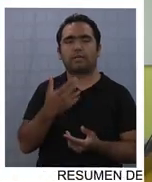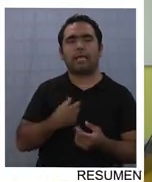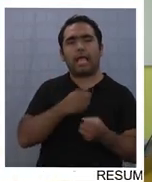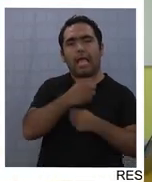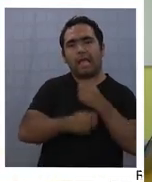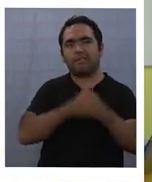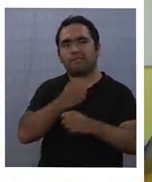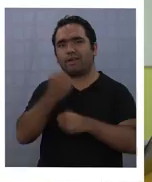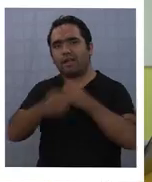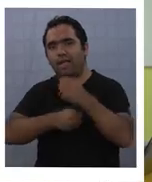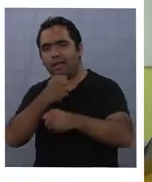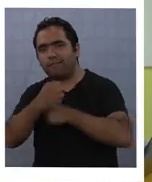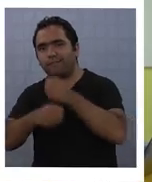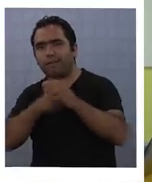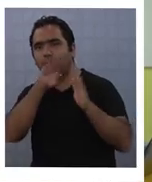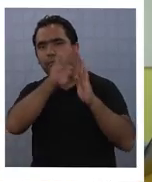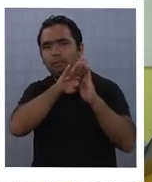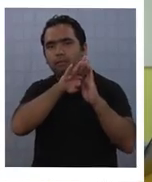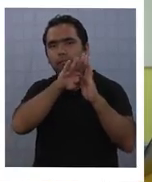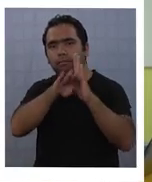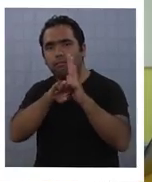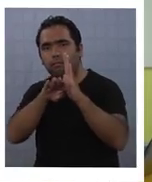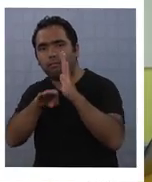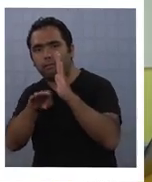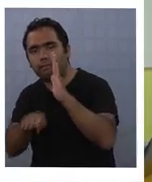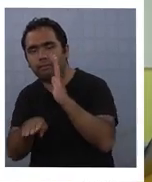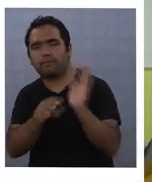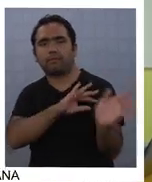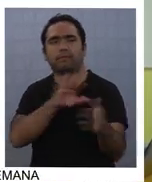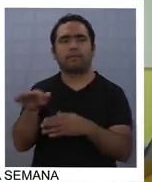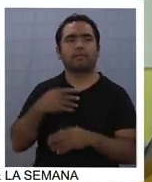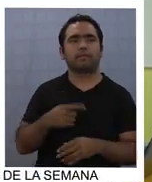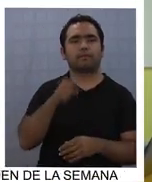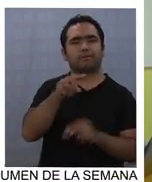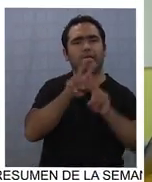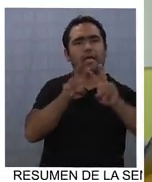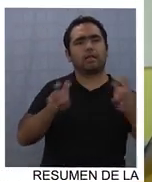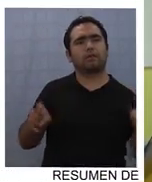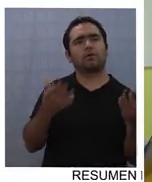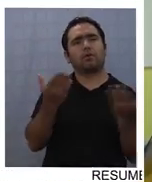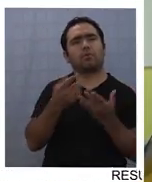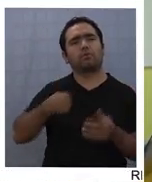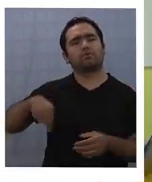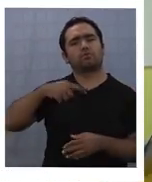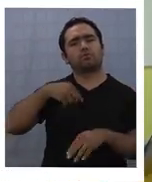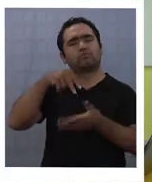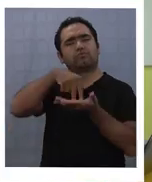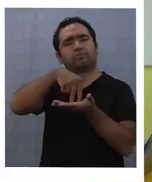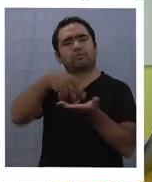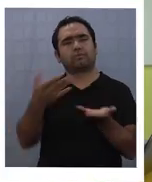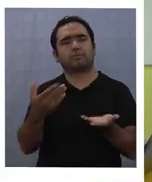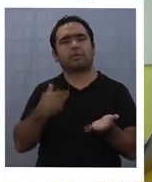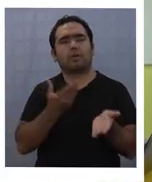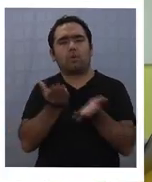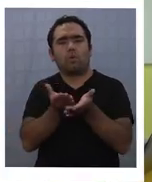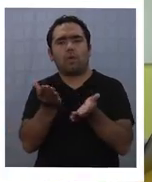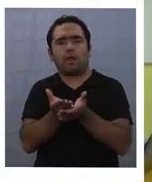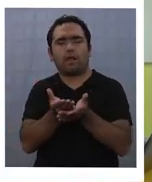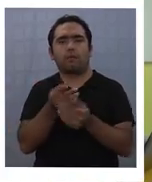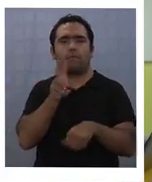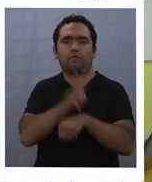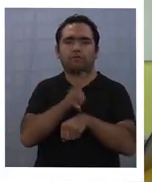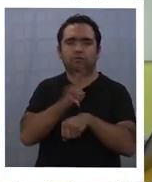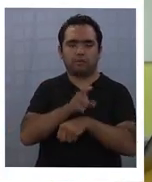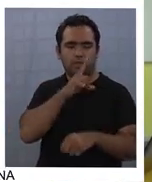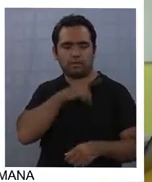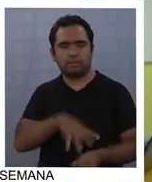pero la verdad es que nosotros, no puedo abstraerme yo del análisis respecto a la posición que tenemos con nosotros, como colegio y como profesores de